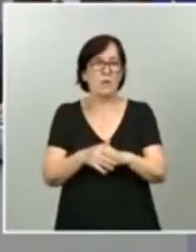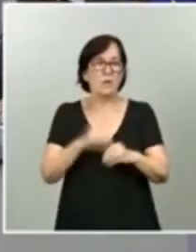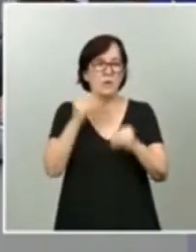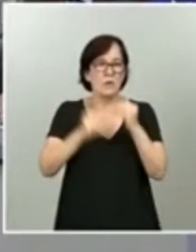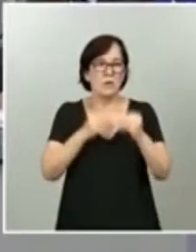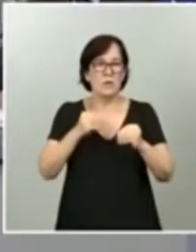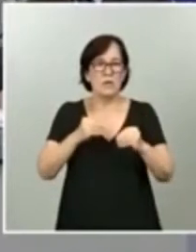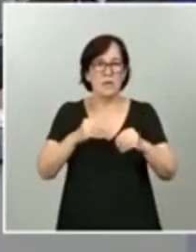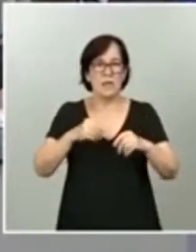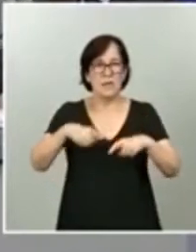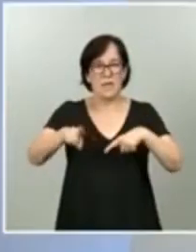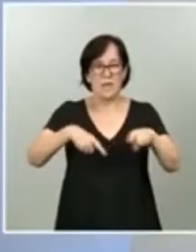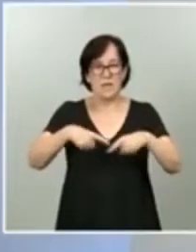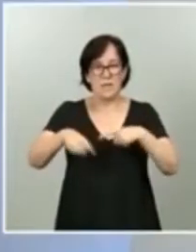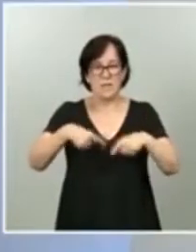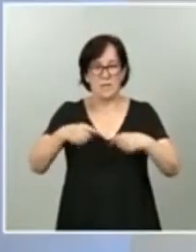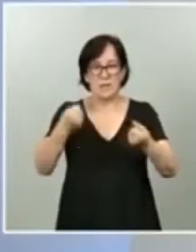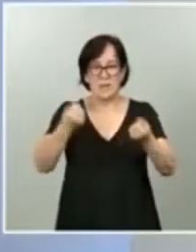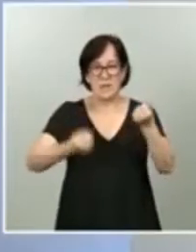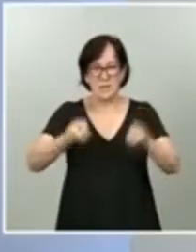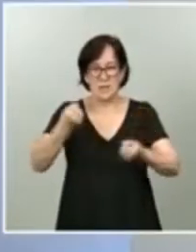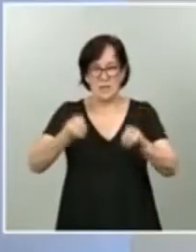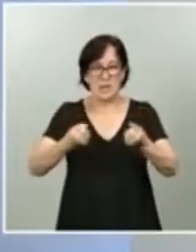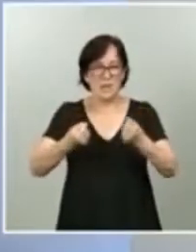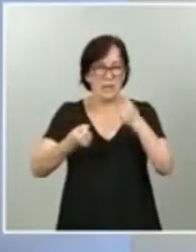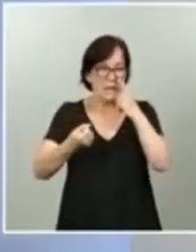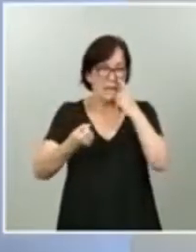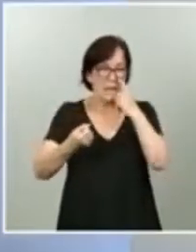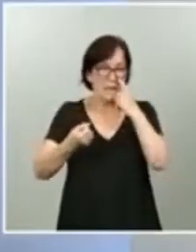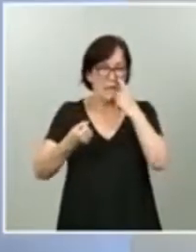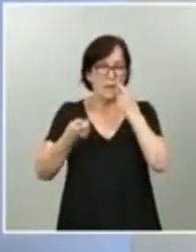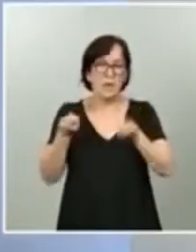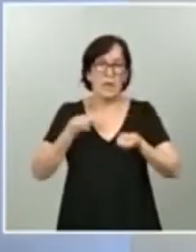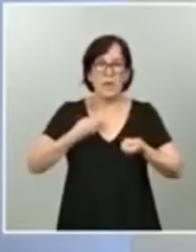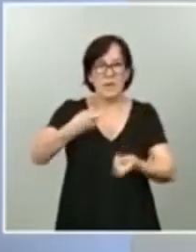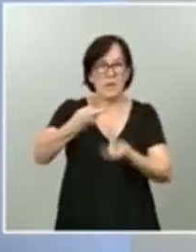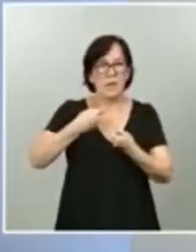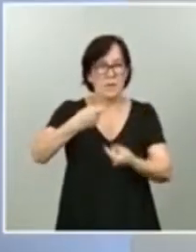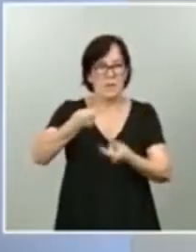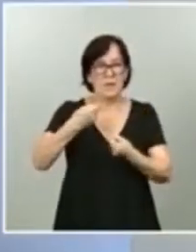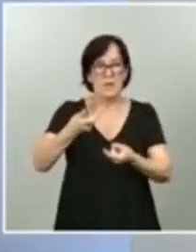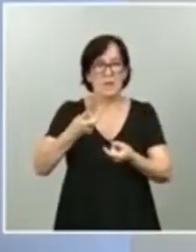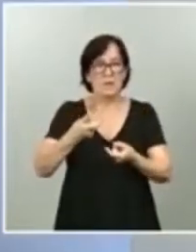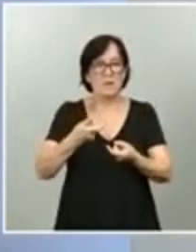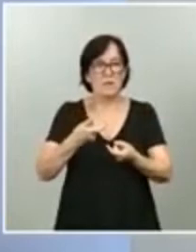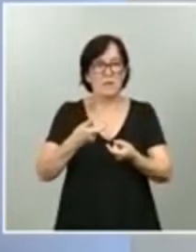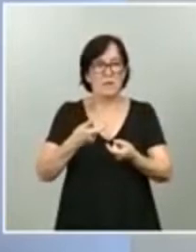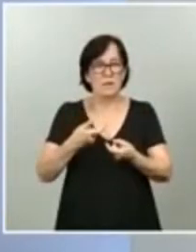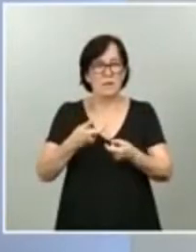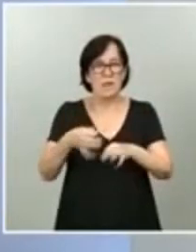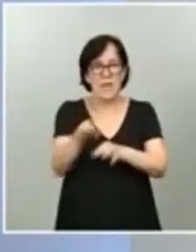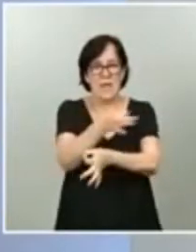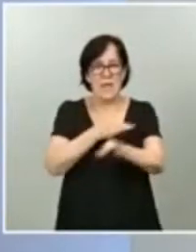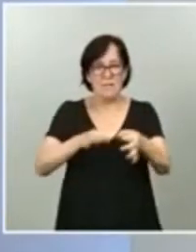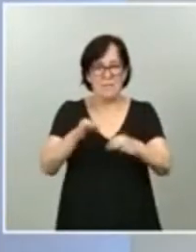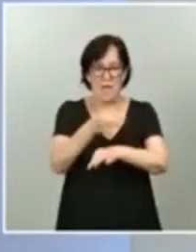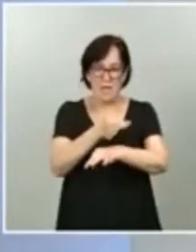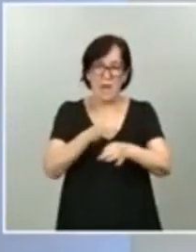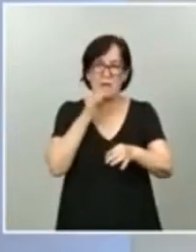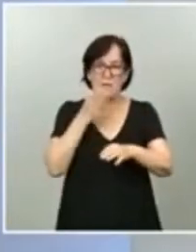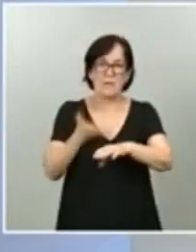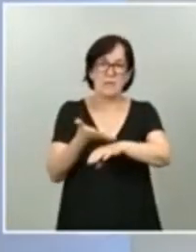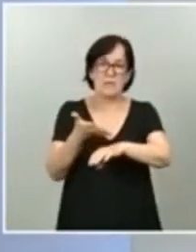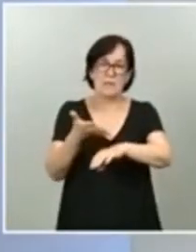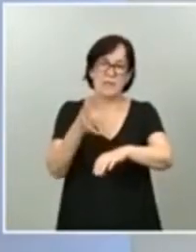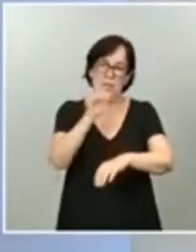regulares de pasajeros o de carga rodada en las Baleares y Canarias y también las ciudades de